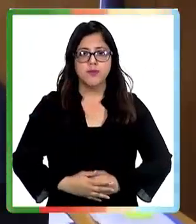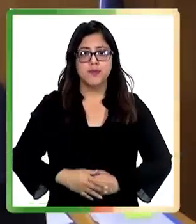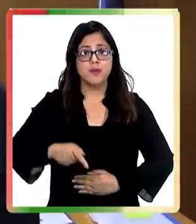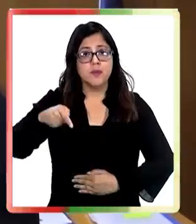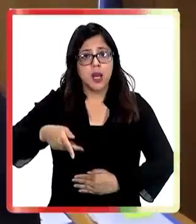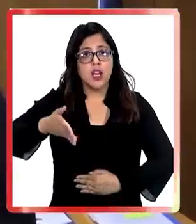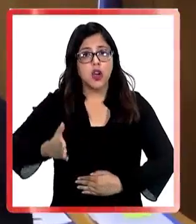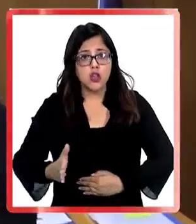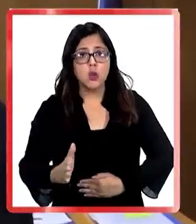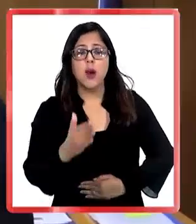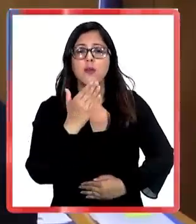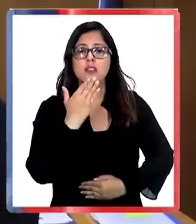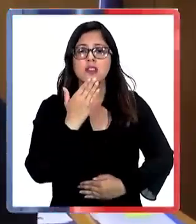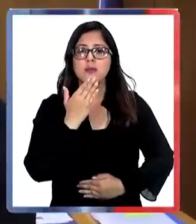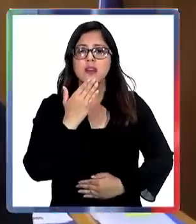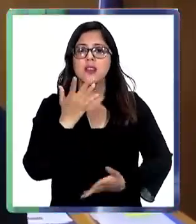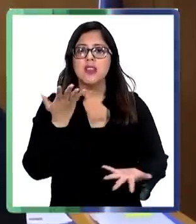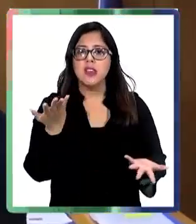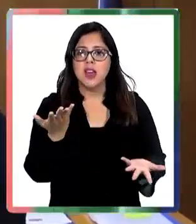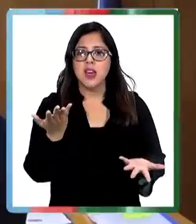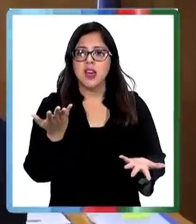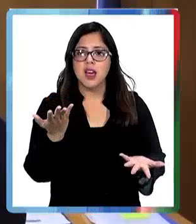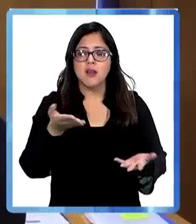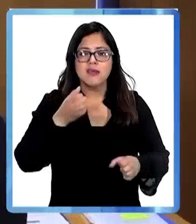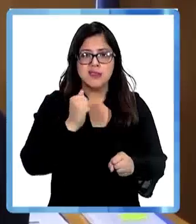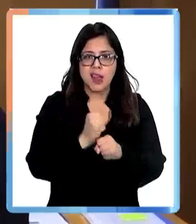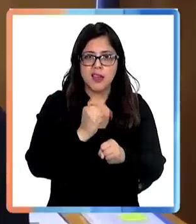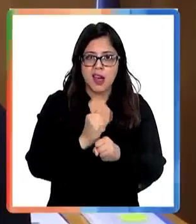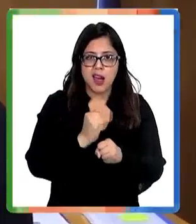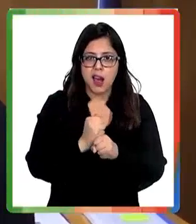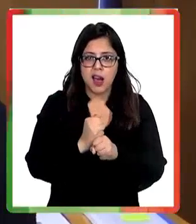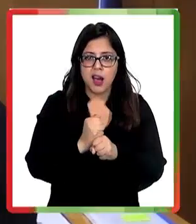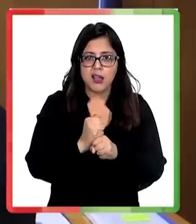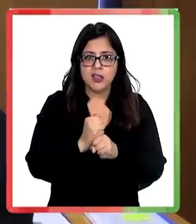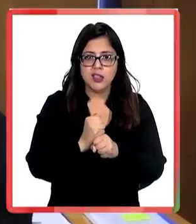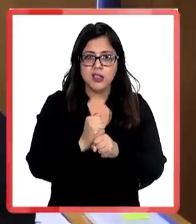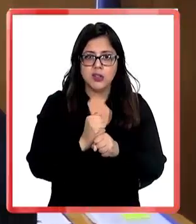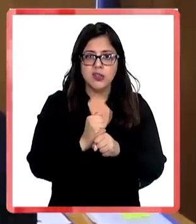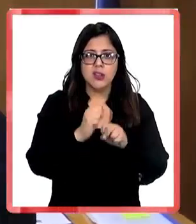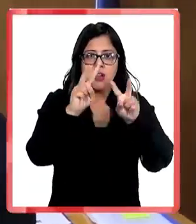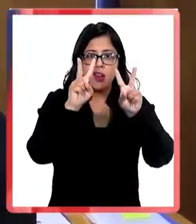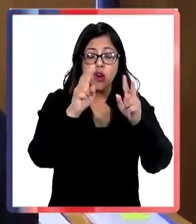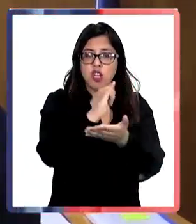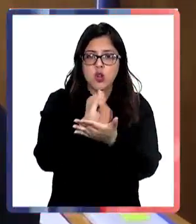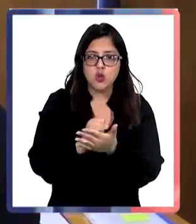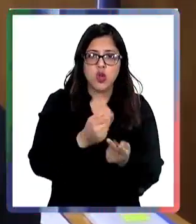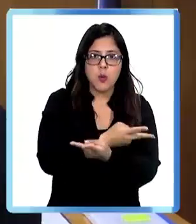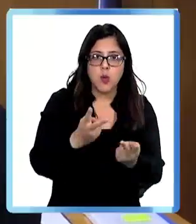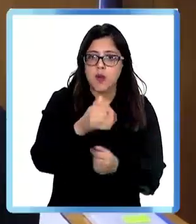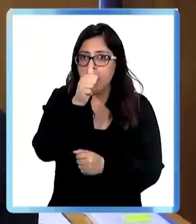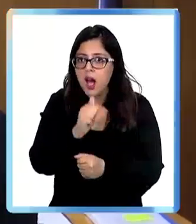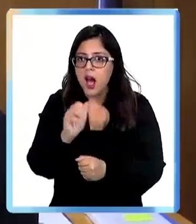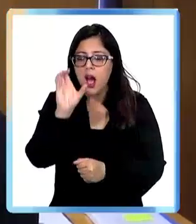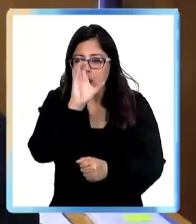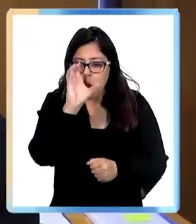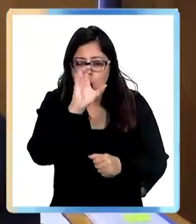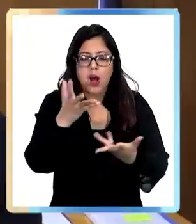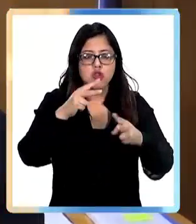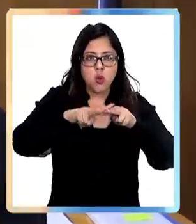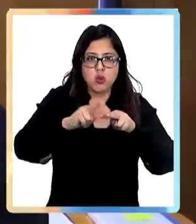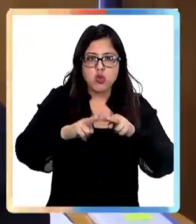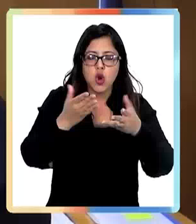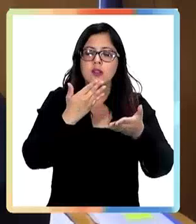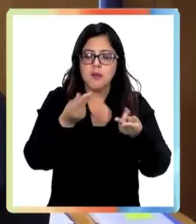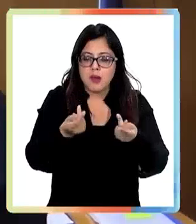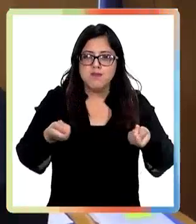viendo y trabajando en los entes públicos y privados para buscar mecanismos de solución, inversión